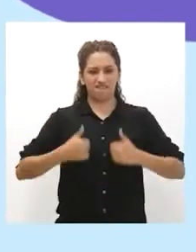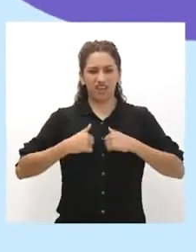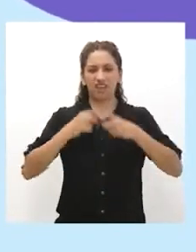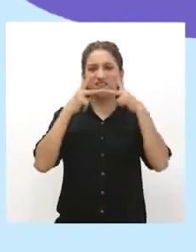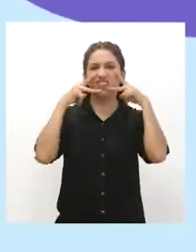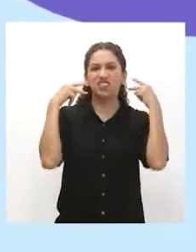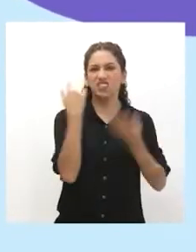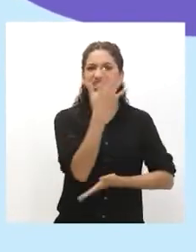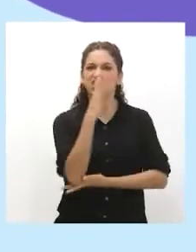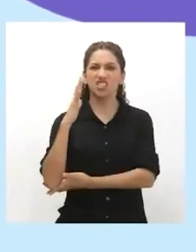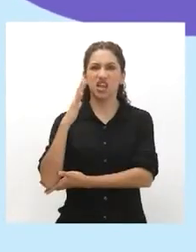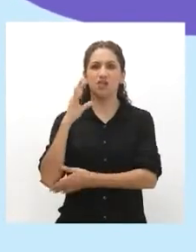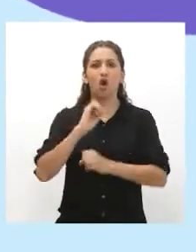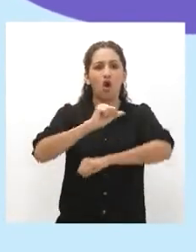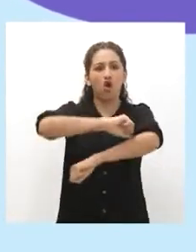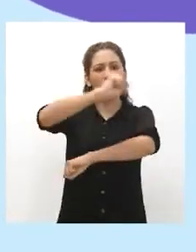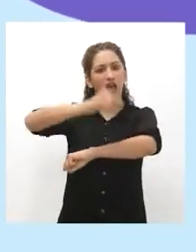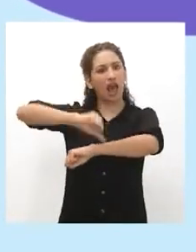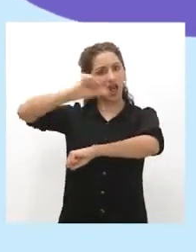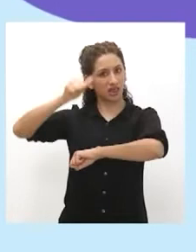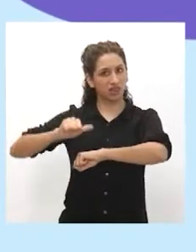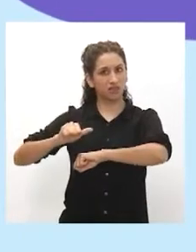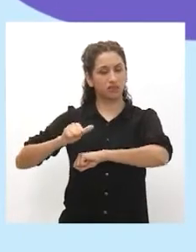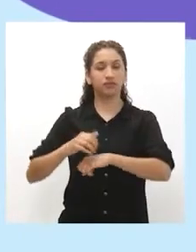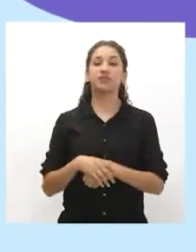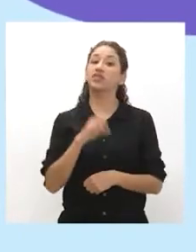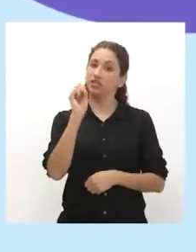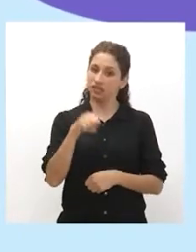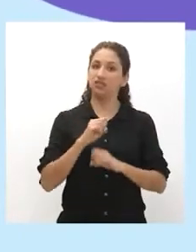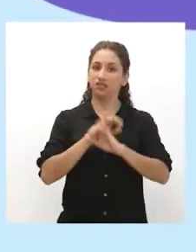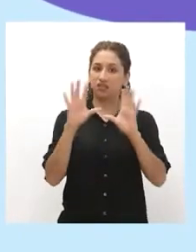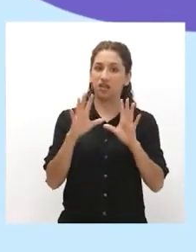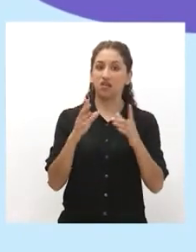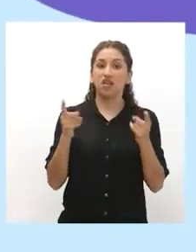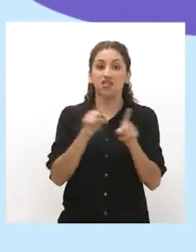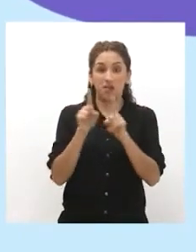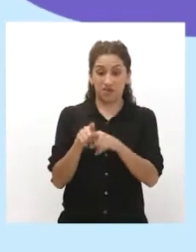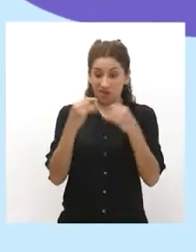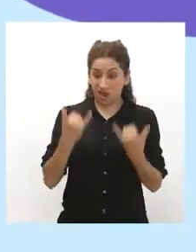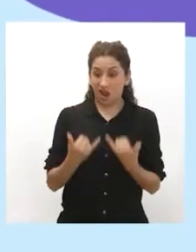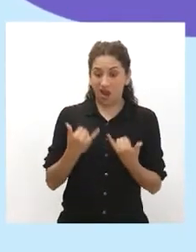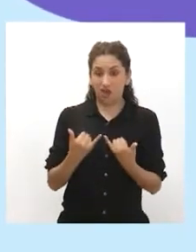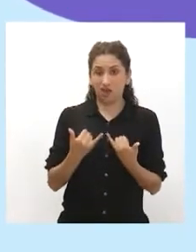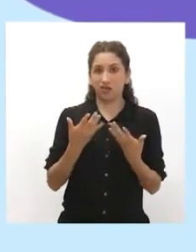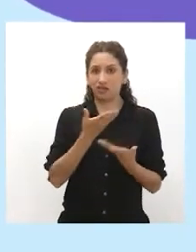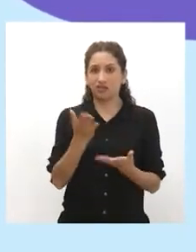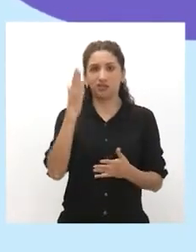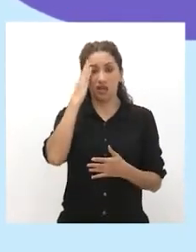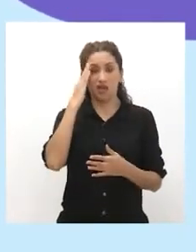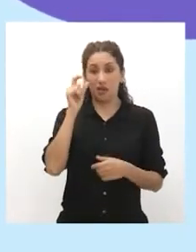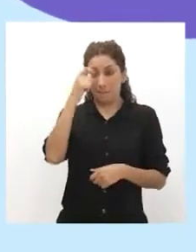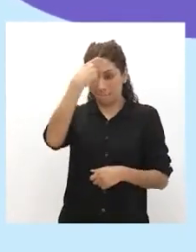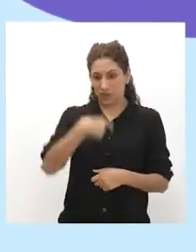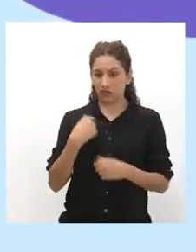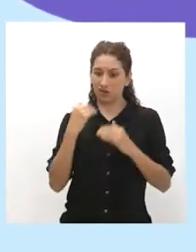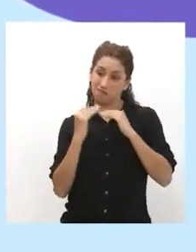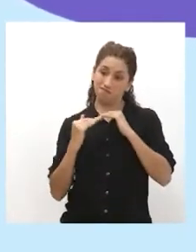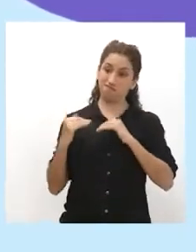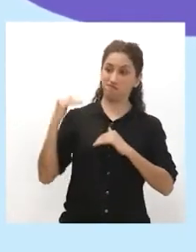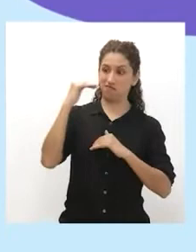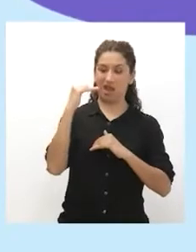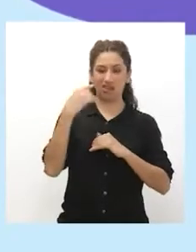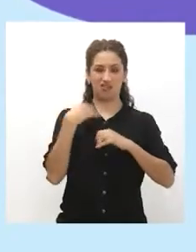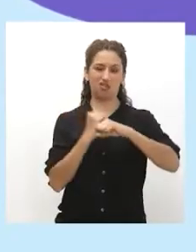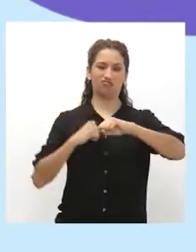selva o helande. Sí, claro. Además, a estas alturas, pensar que hay personas superiores a otras